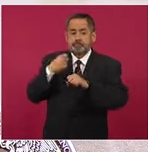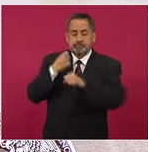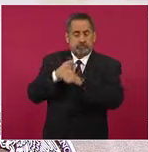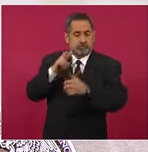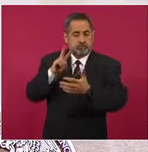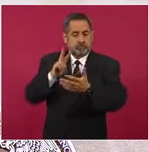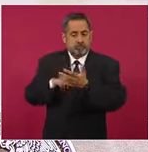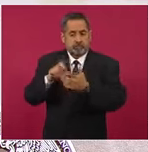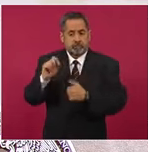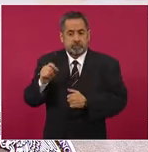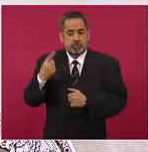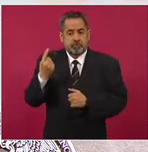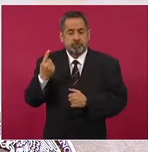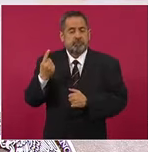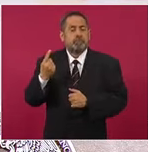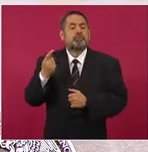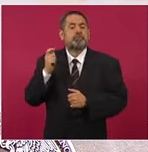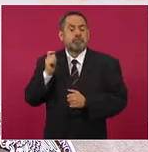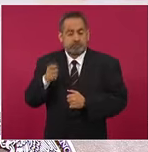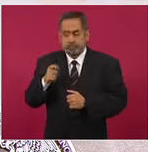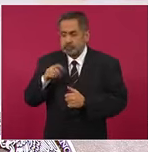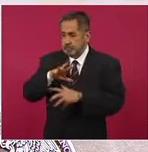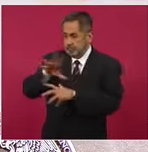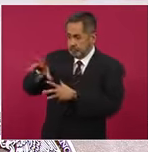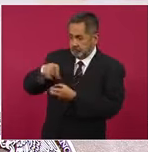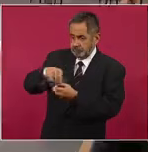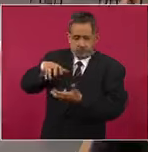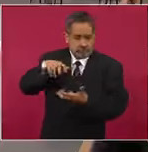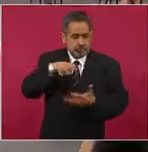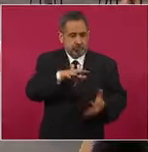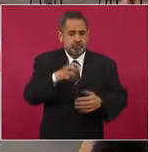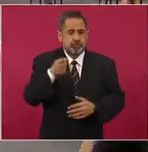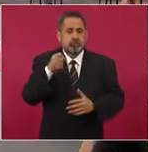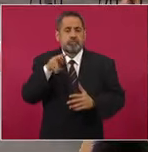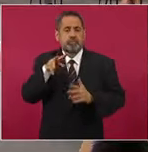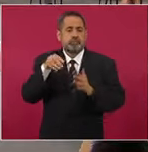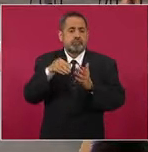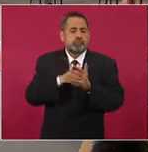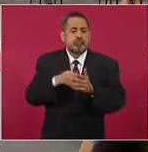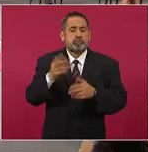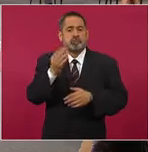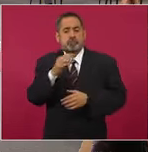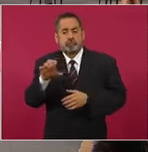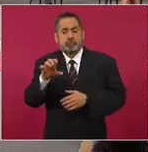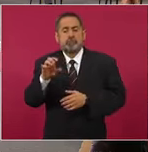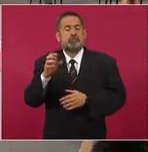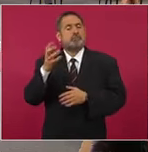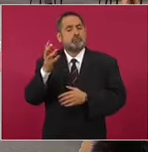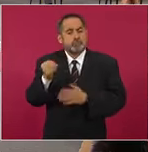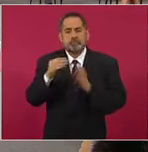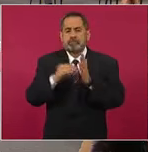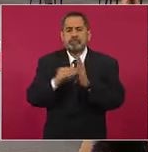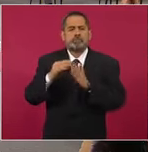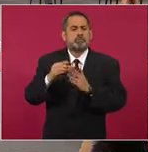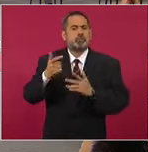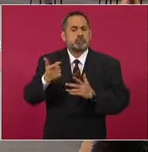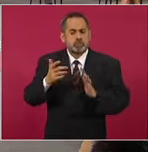pudimos con una inversión social de 19 mil 909 millones de pesos